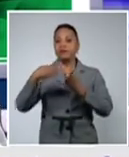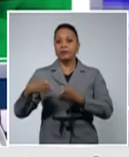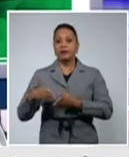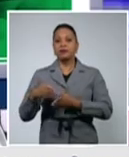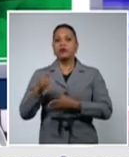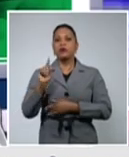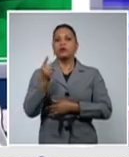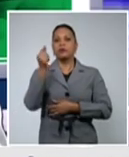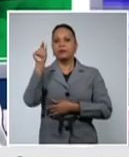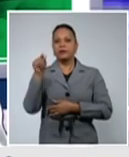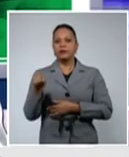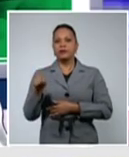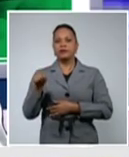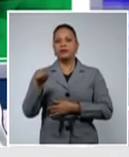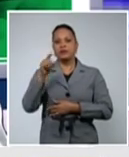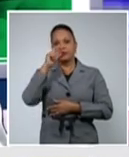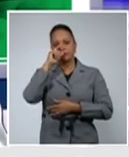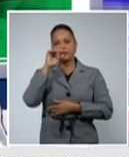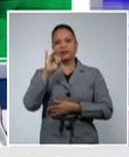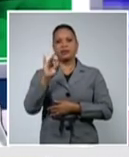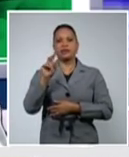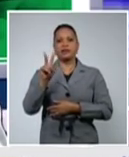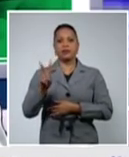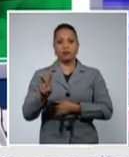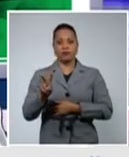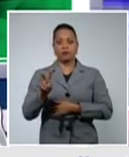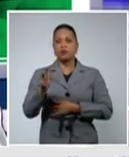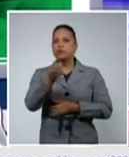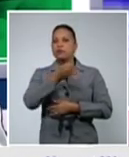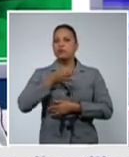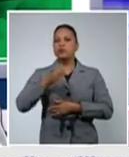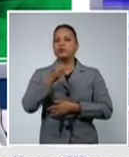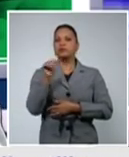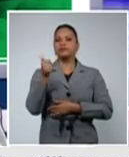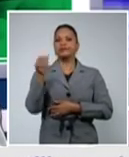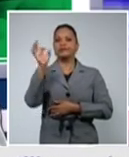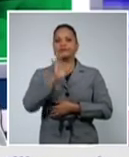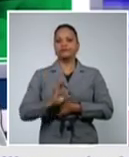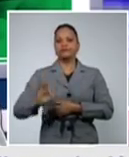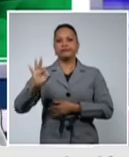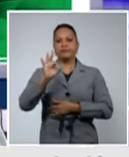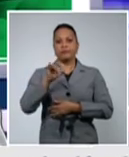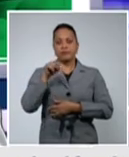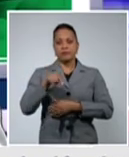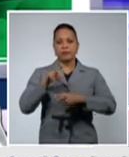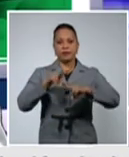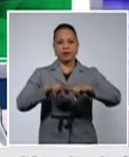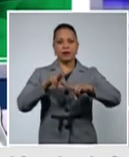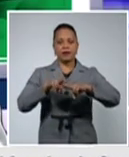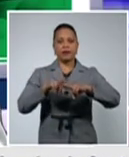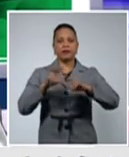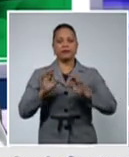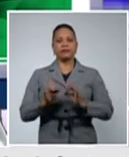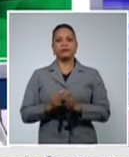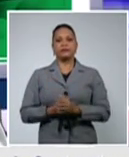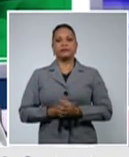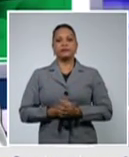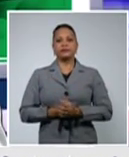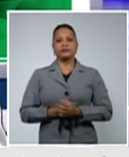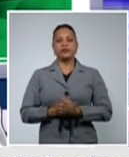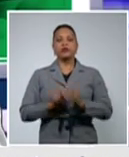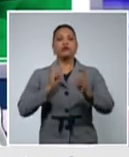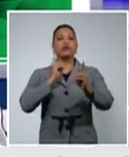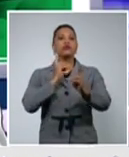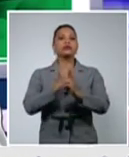72 años del municipio 10 de octubre, aquí en la provincia de La Habana, contacto de un caso